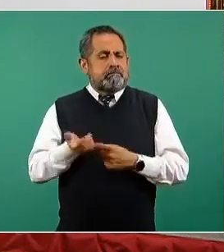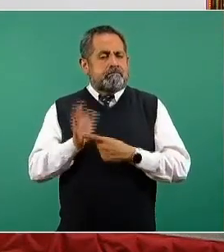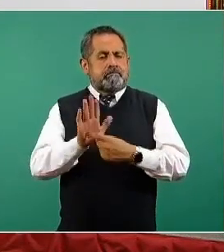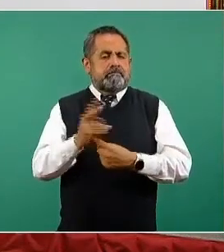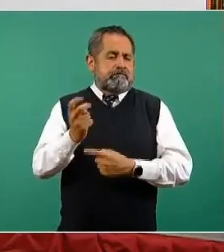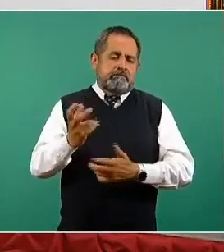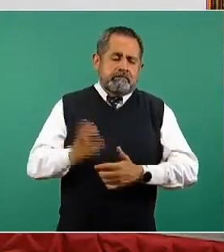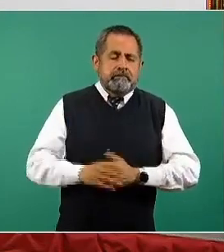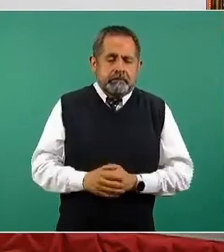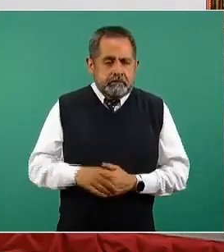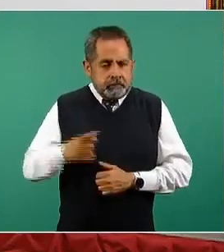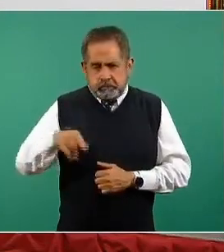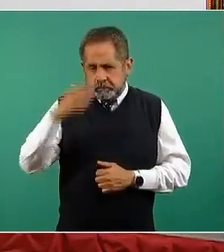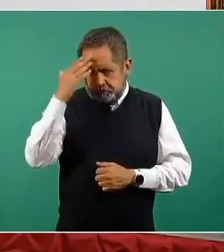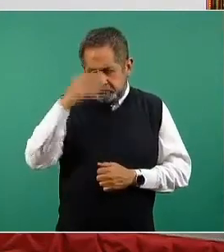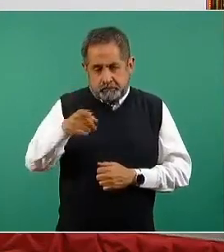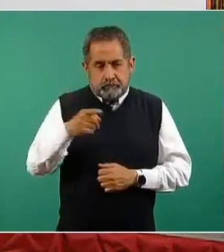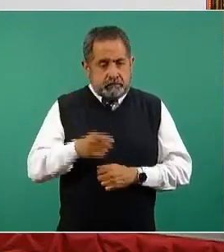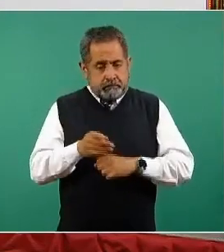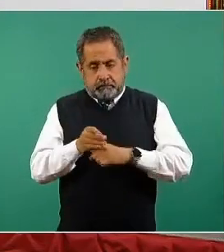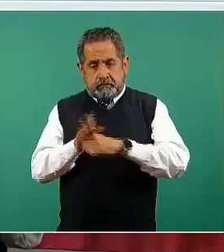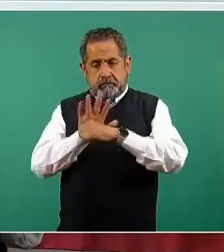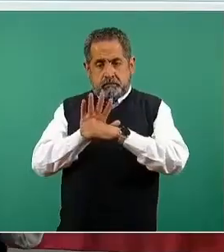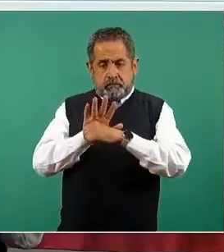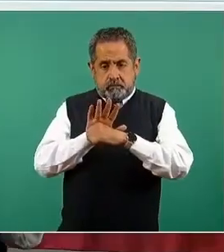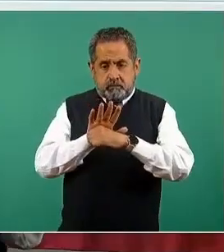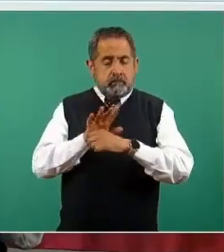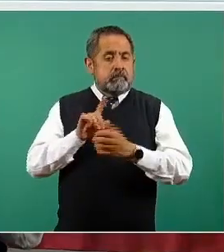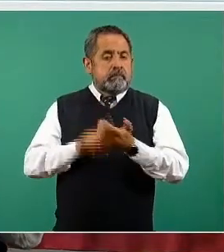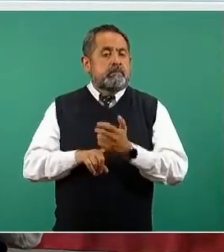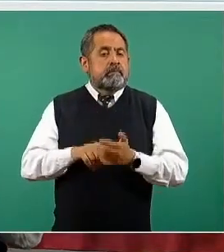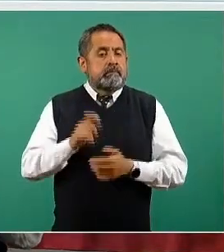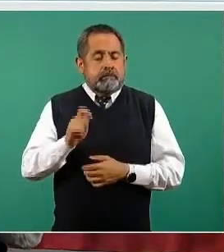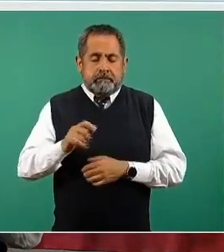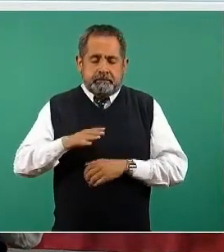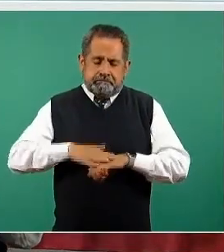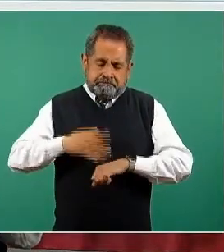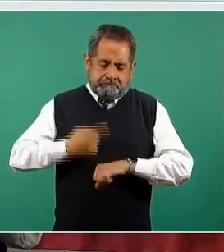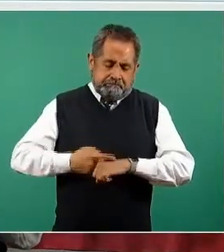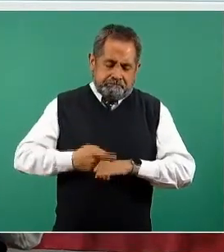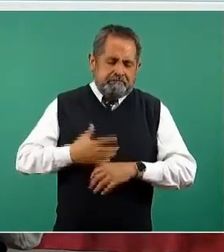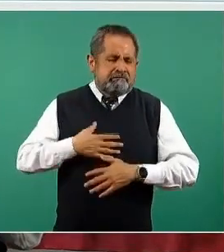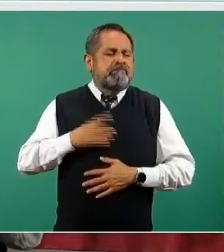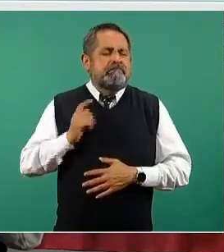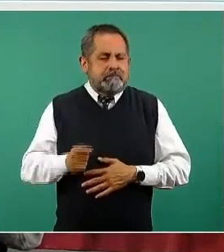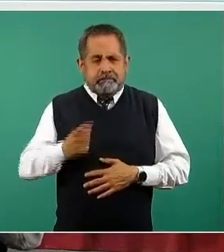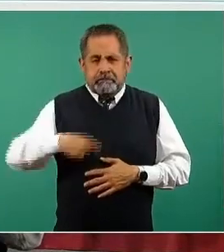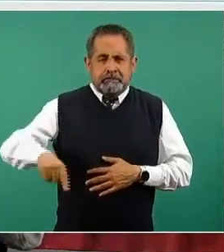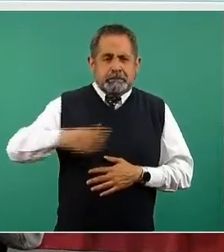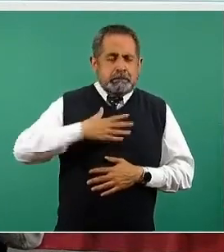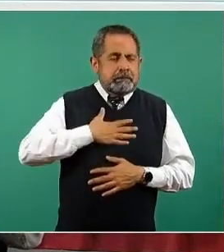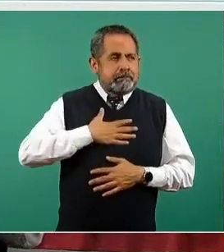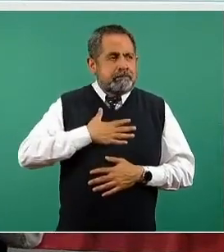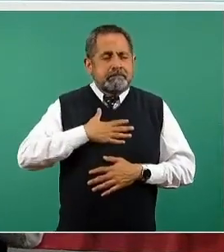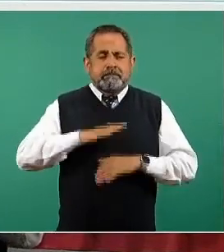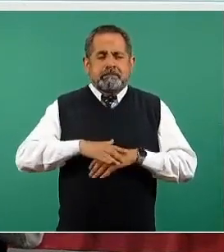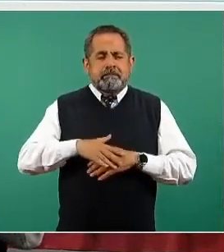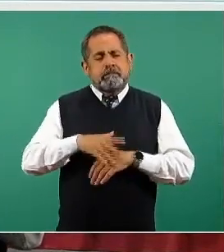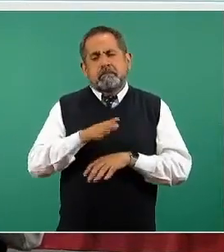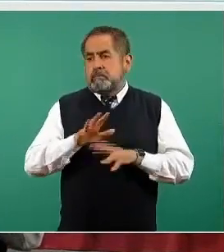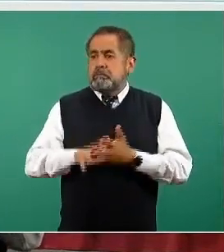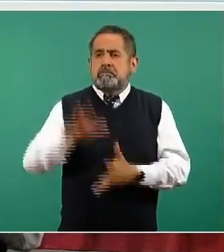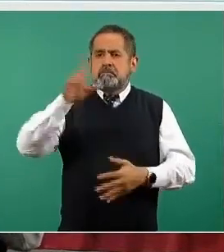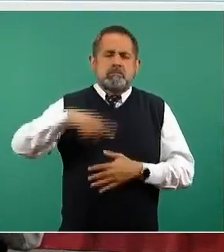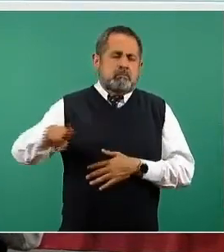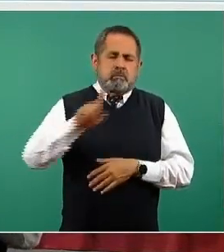correspondientes. Como sabemos, la COVID-19 es una enfermedad que en la gran mayoría de las personas produce un cuadro leve, que